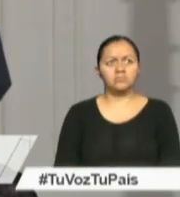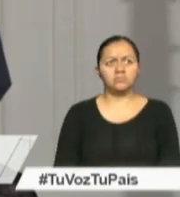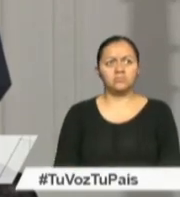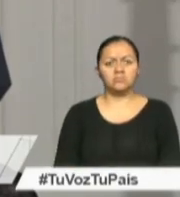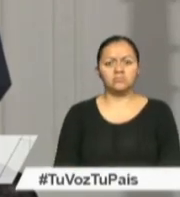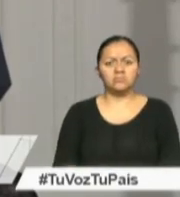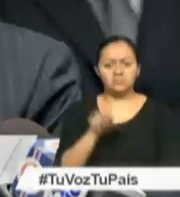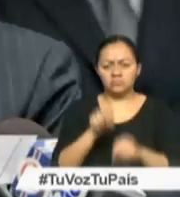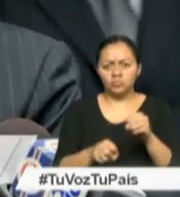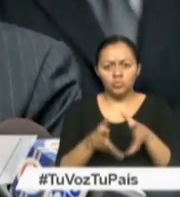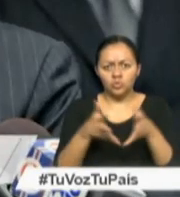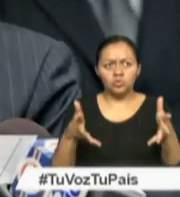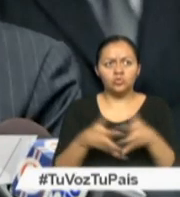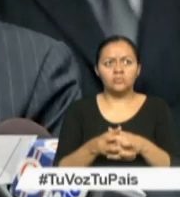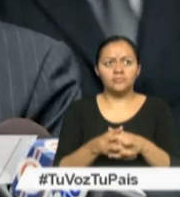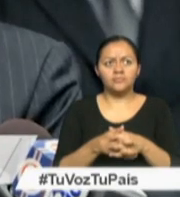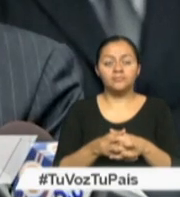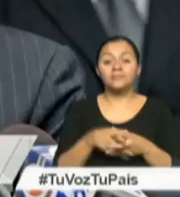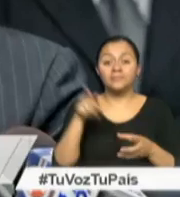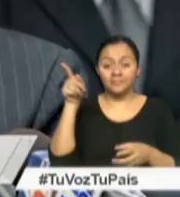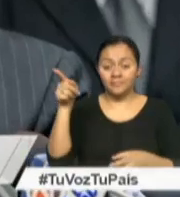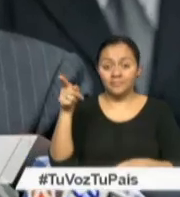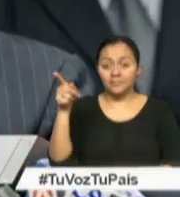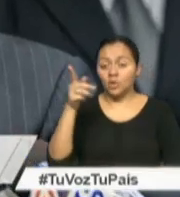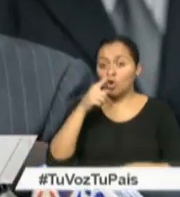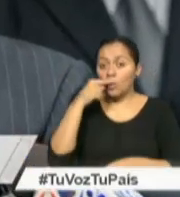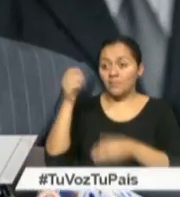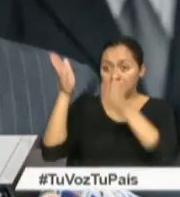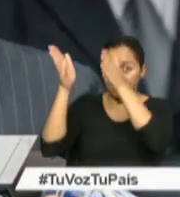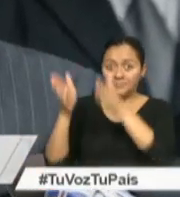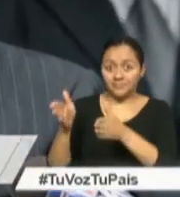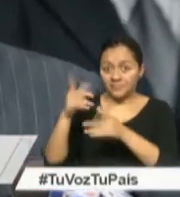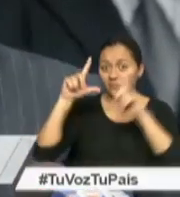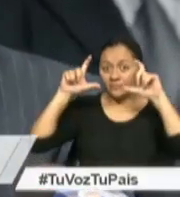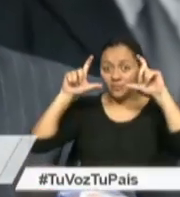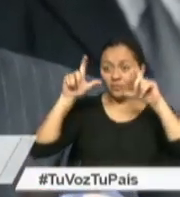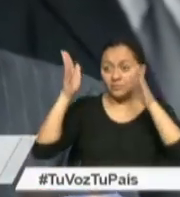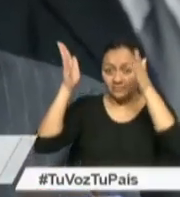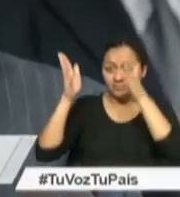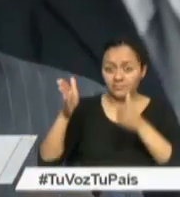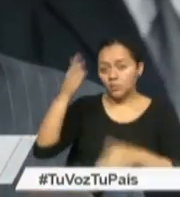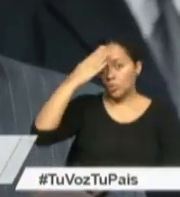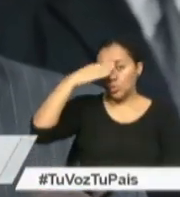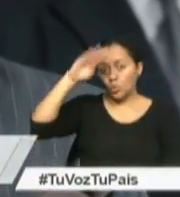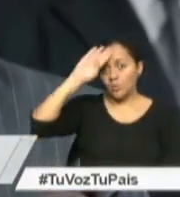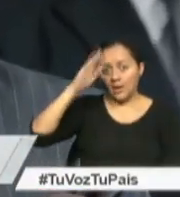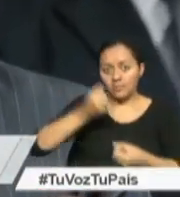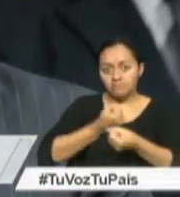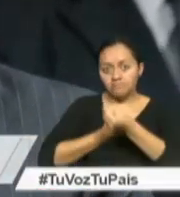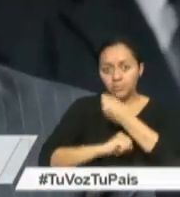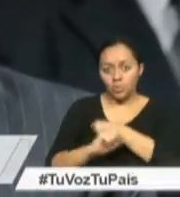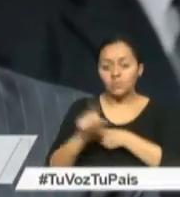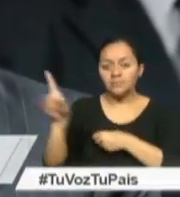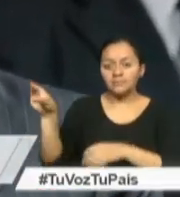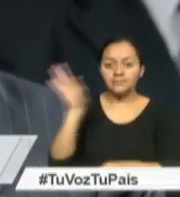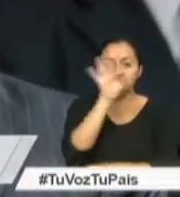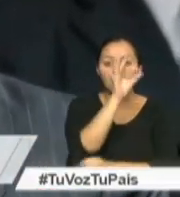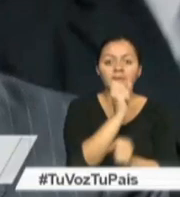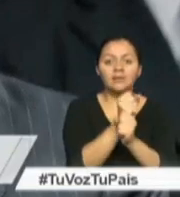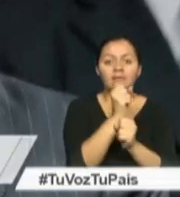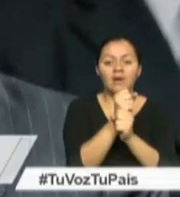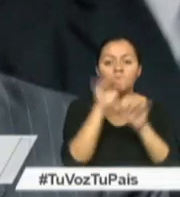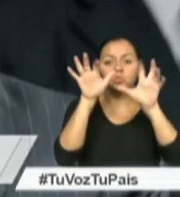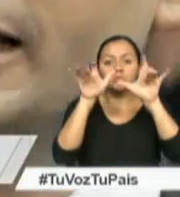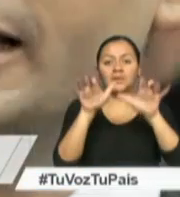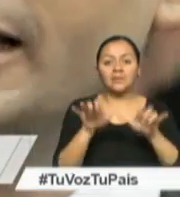Tremendo daño El mandatario designó al cubano estadounidense Alexander Acosta Para ser su secretario del trabajo La nominación del que podría